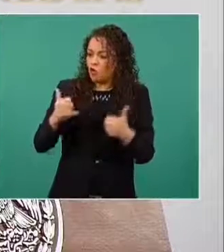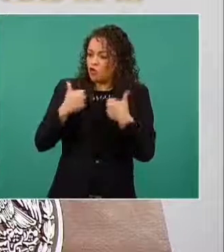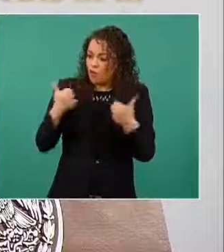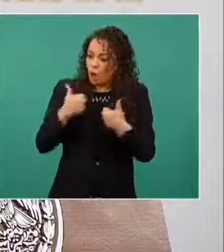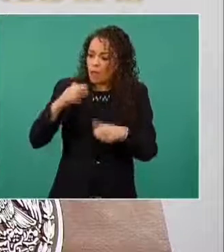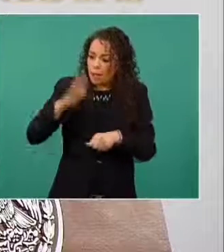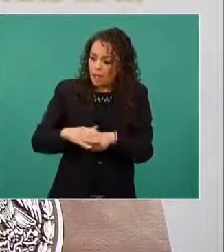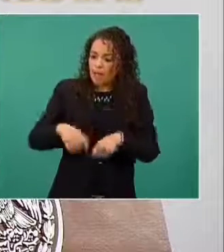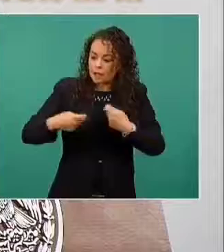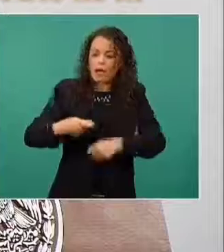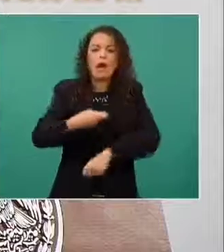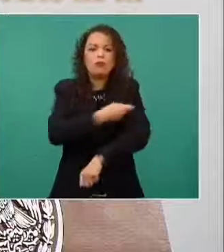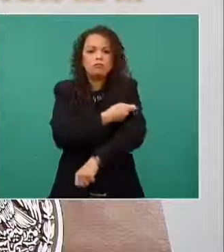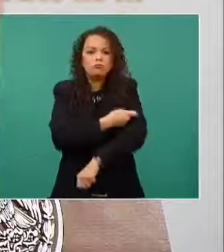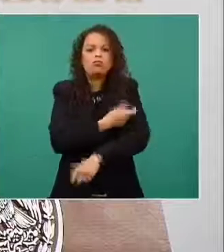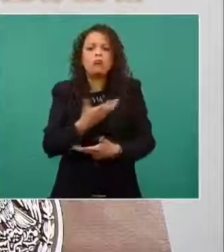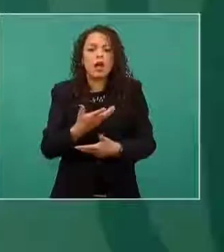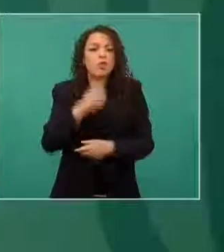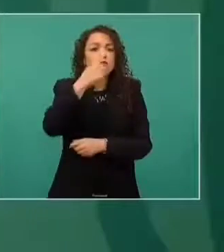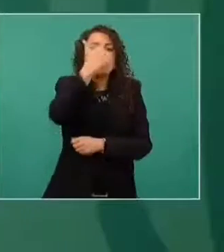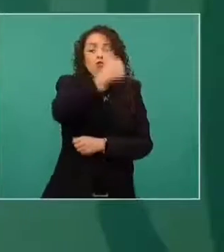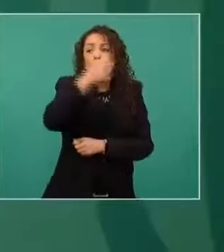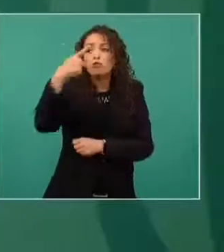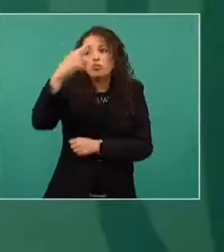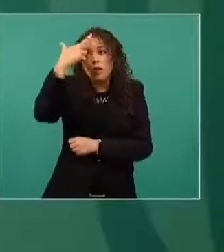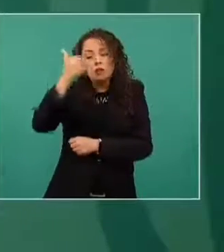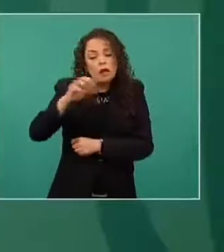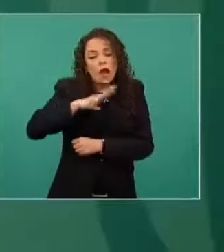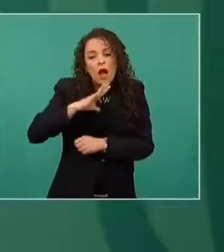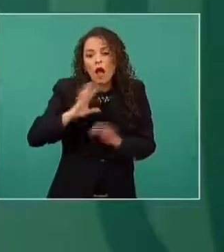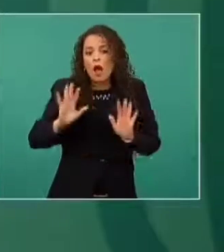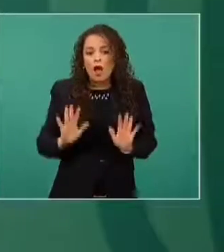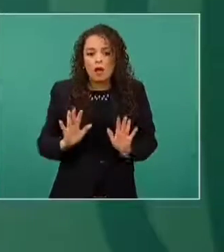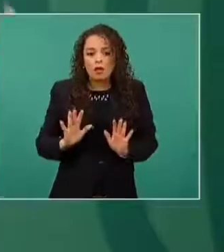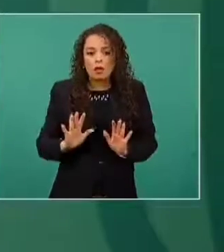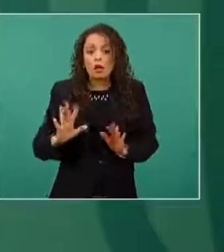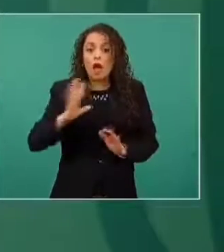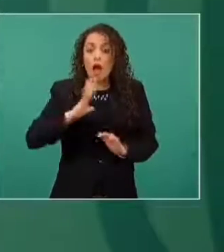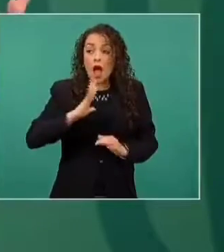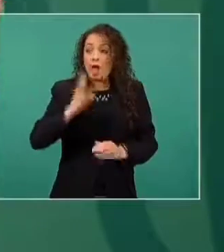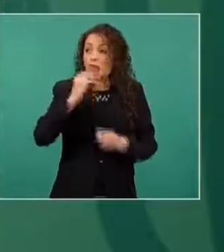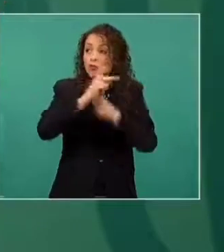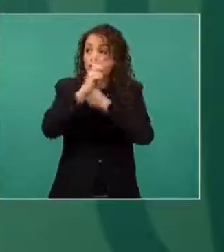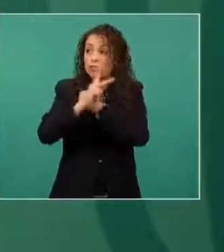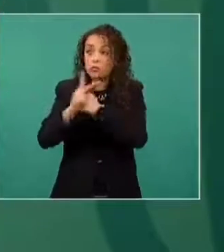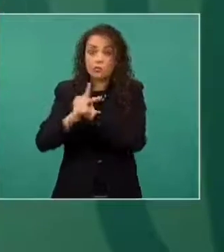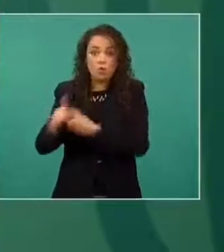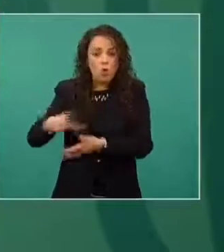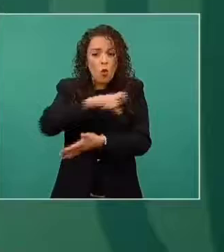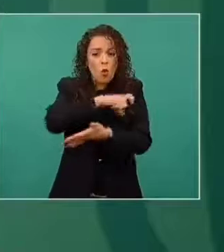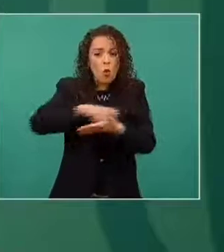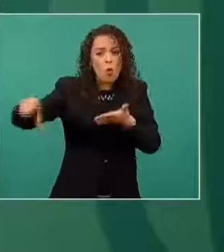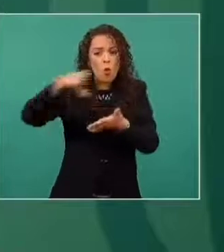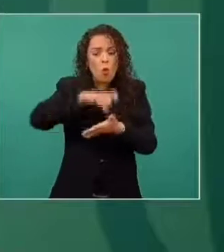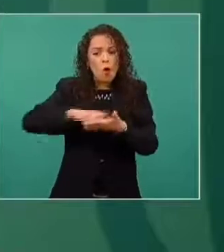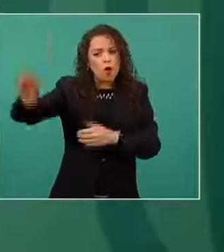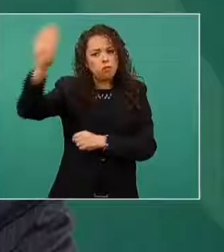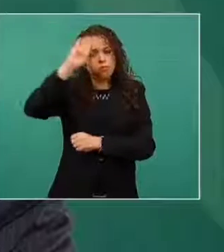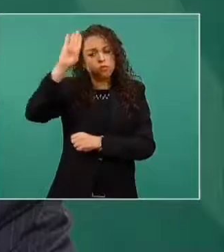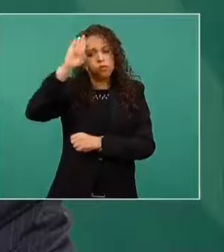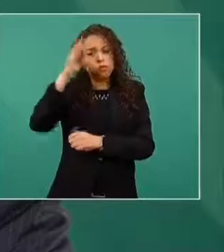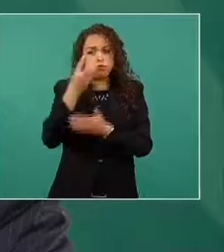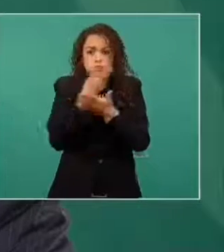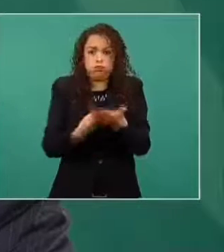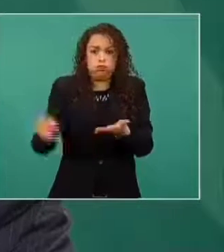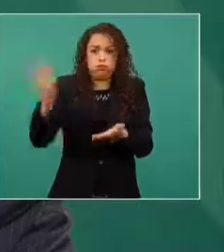Entre otras, hay países que tienen excedentes de vacunas. Hay países que compraron, contrataron tres o cuatro veces